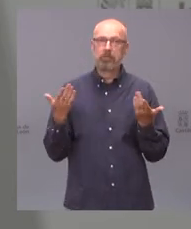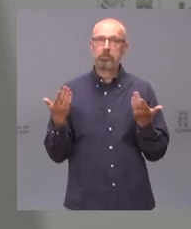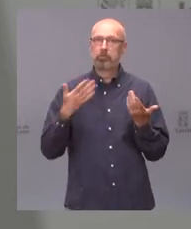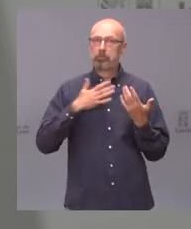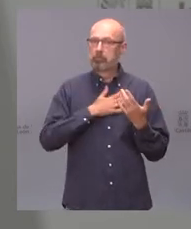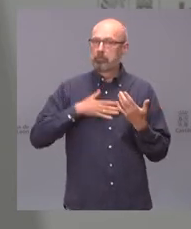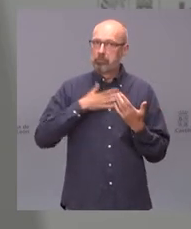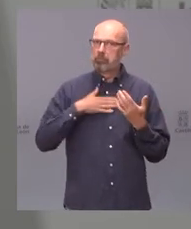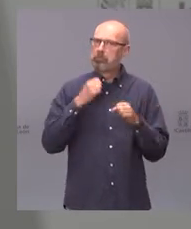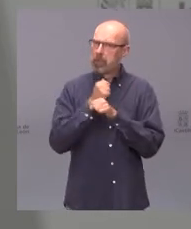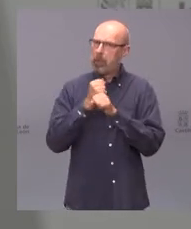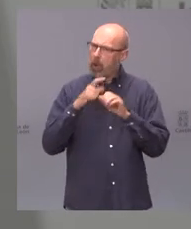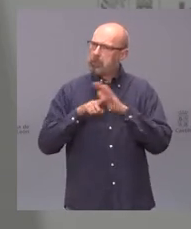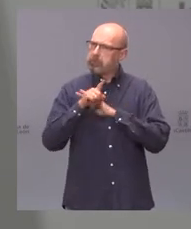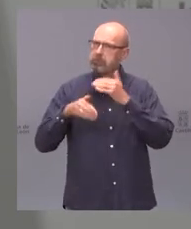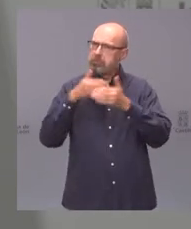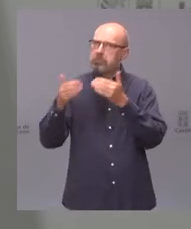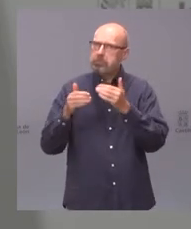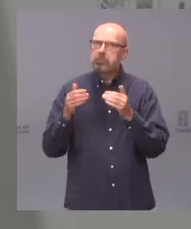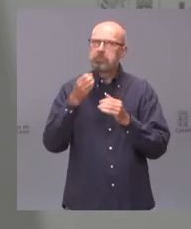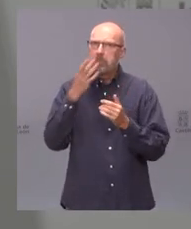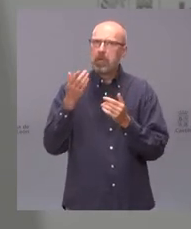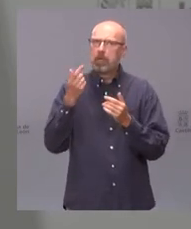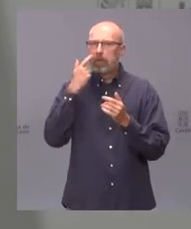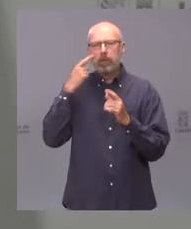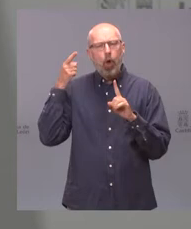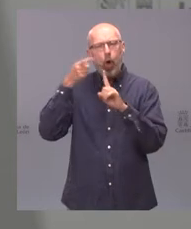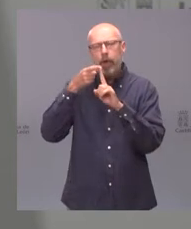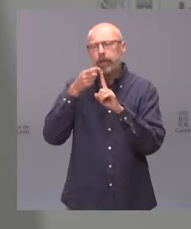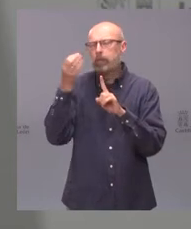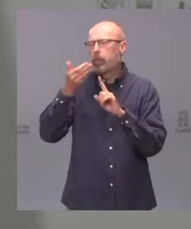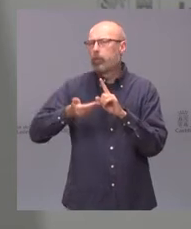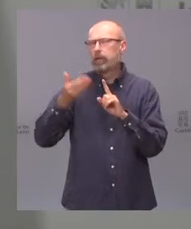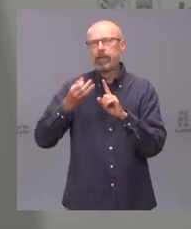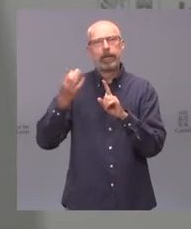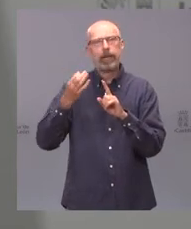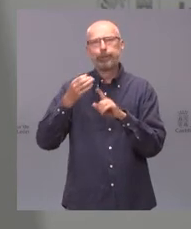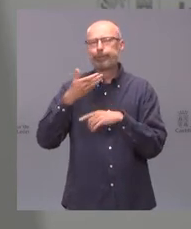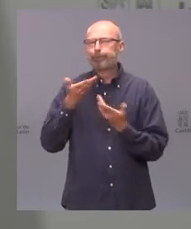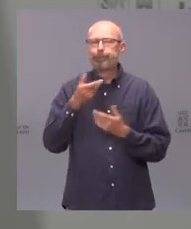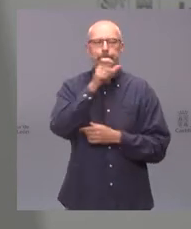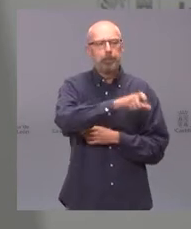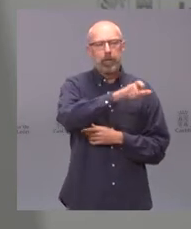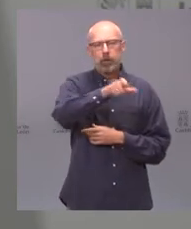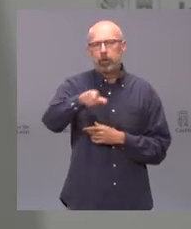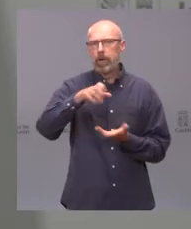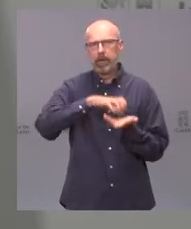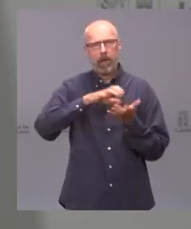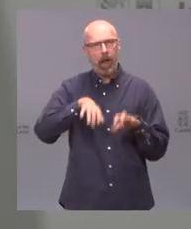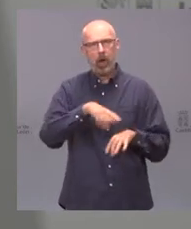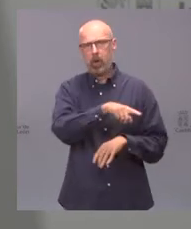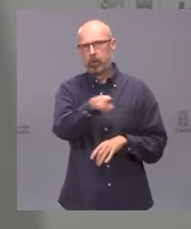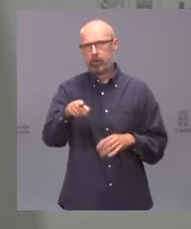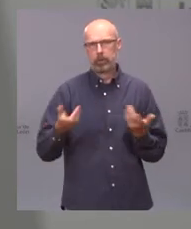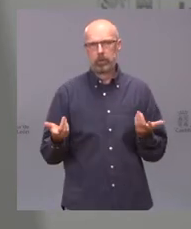trabajo fructífera viendo y poniendo el objetivo en lo importante que son las personas de Castilla y León en esa